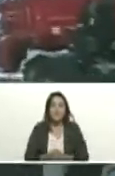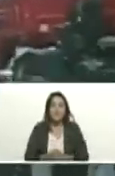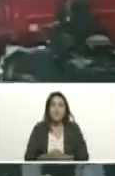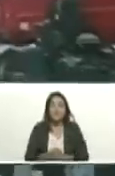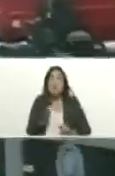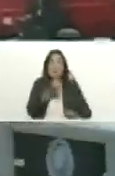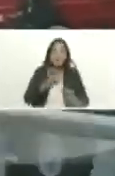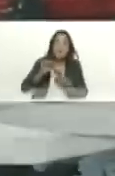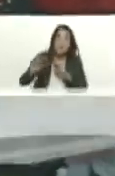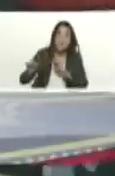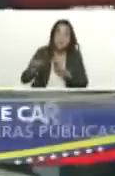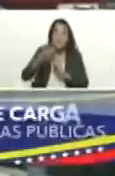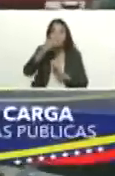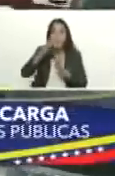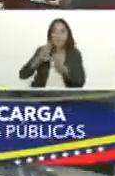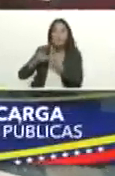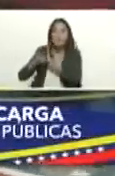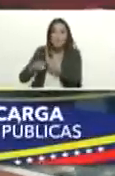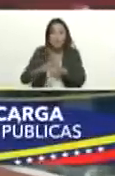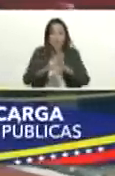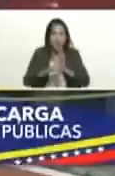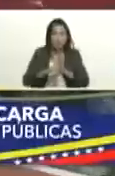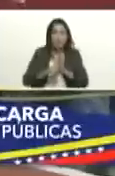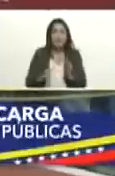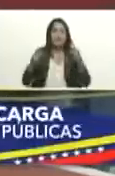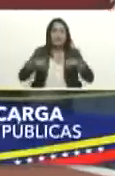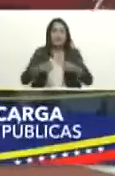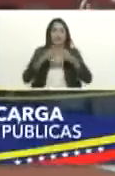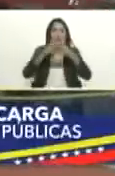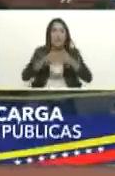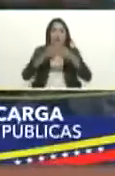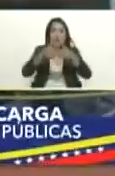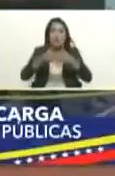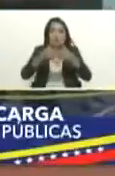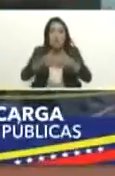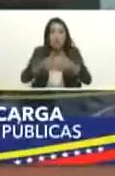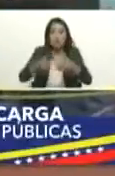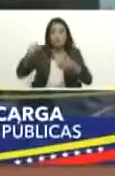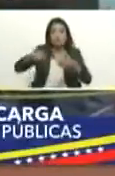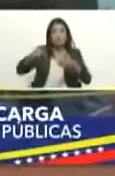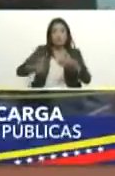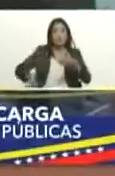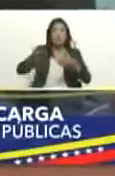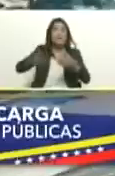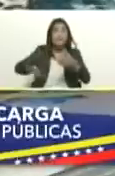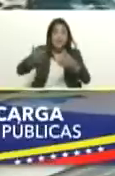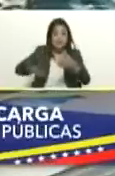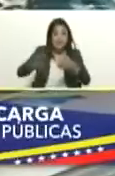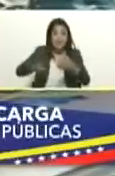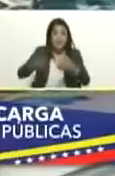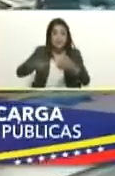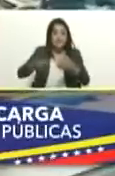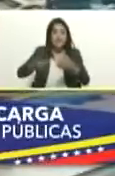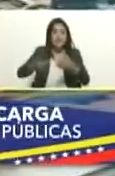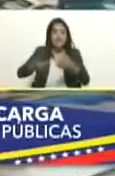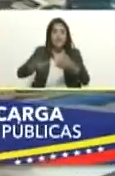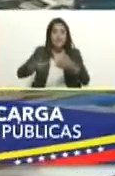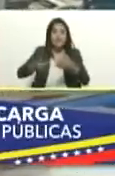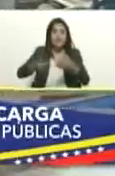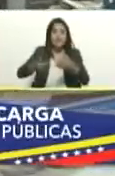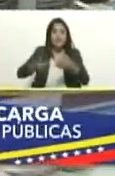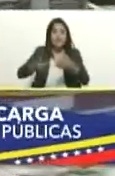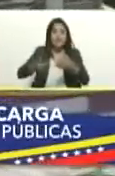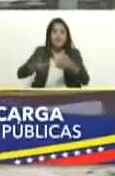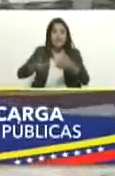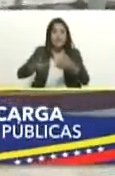de la corrupción y nos encontramos justamente sobre una embarcación muy importante de gran valor que va a contribuir ahora estará al